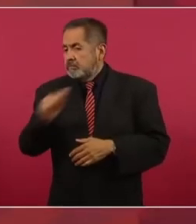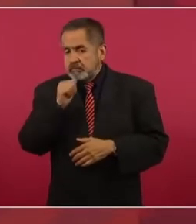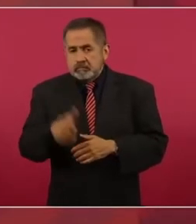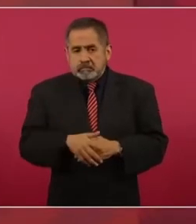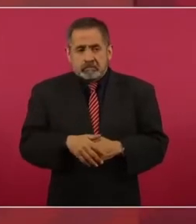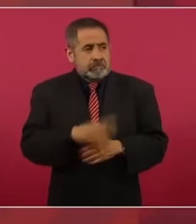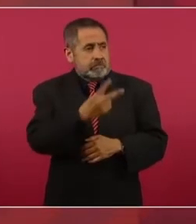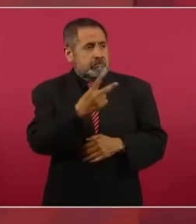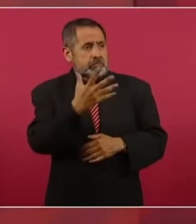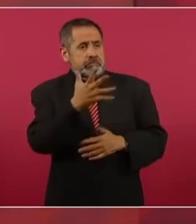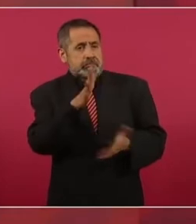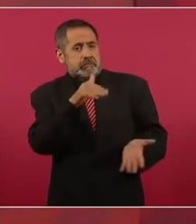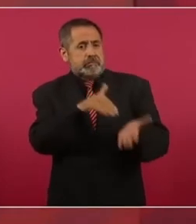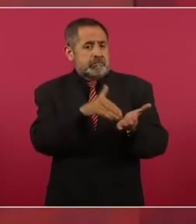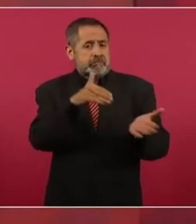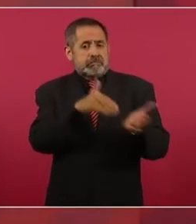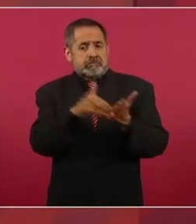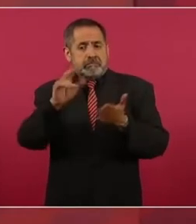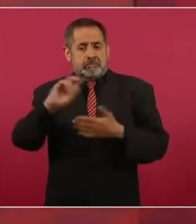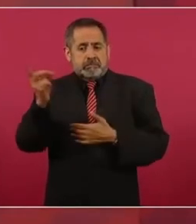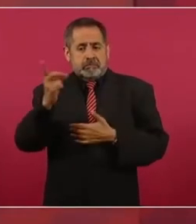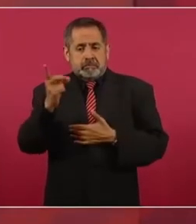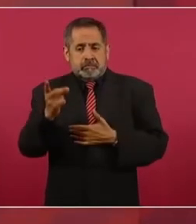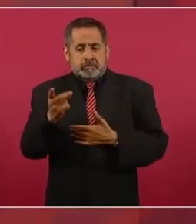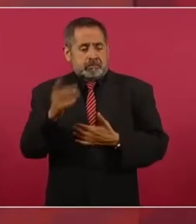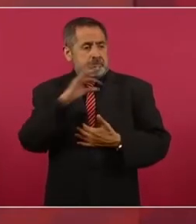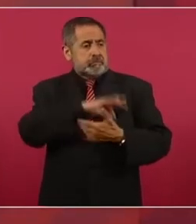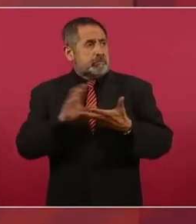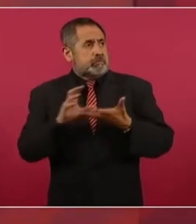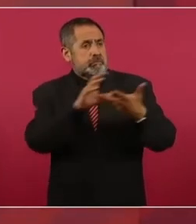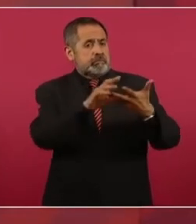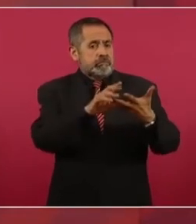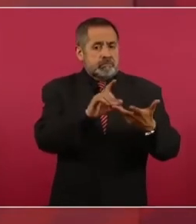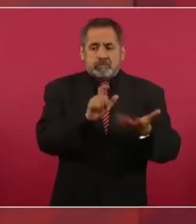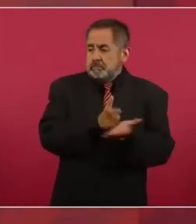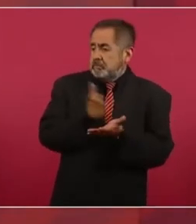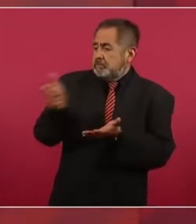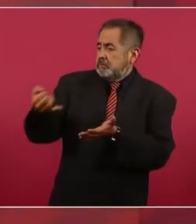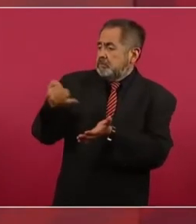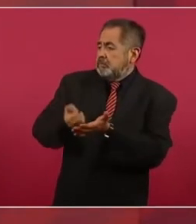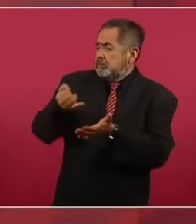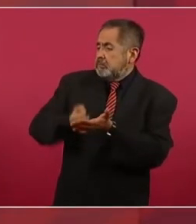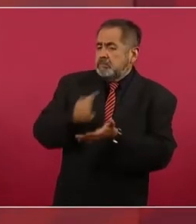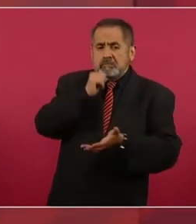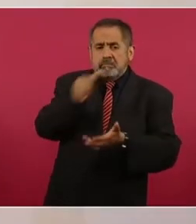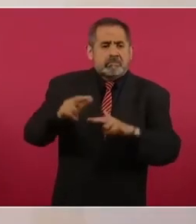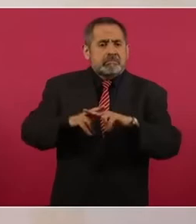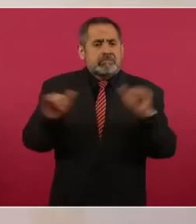cinco mil millones de dólares y no paguen un centavo de impuestos?